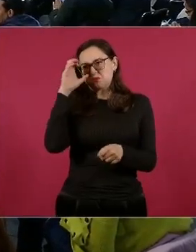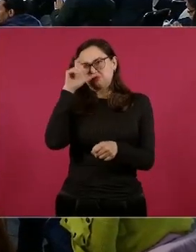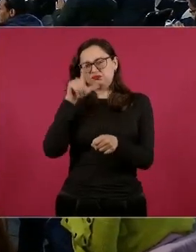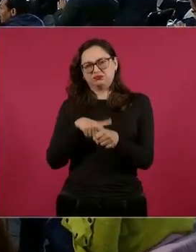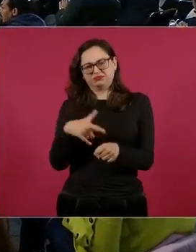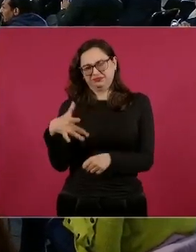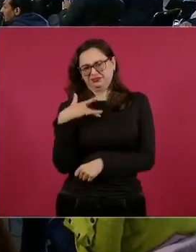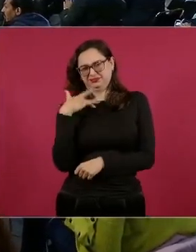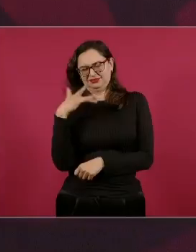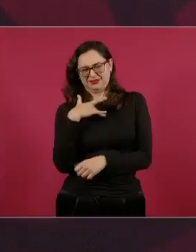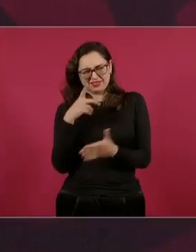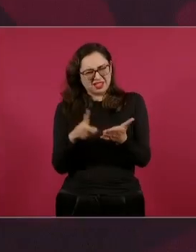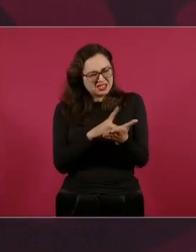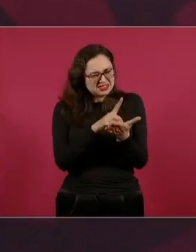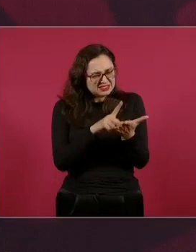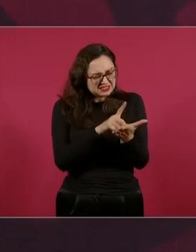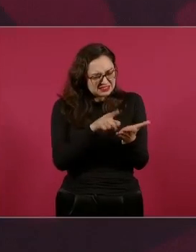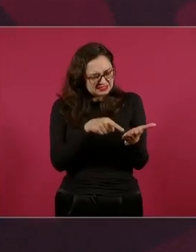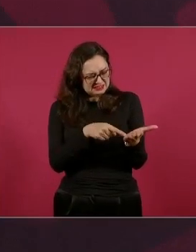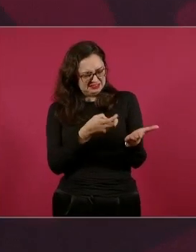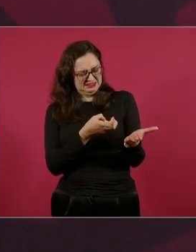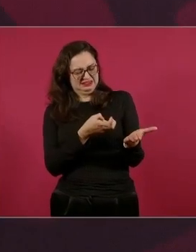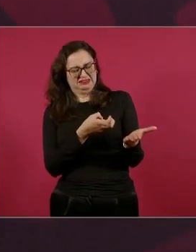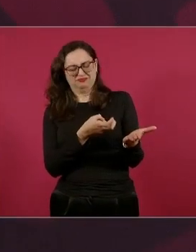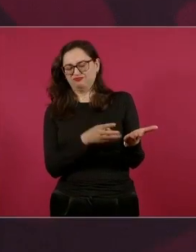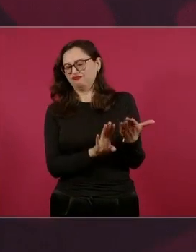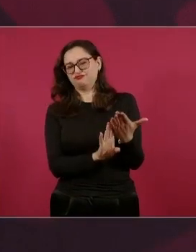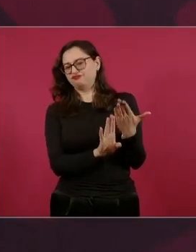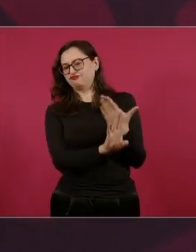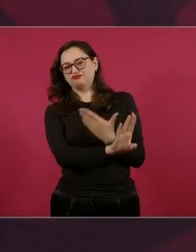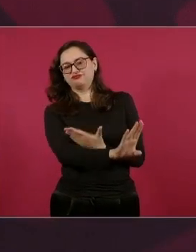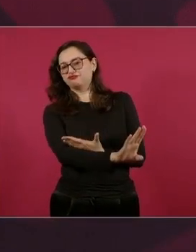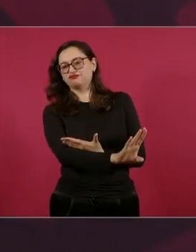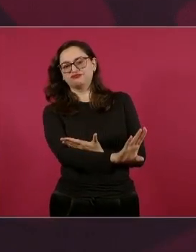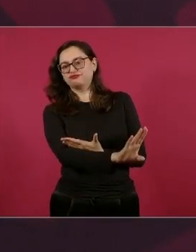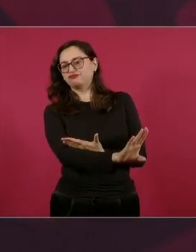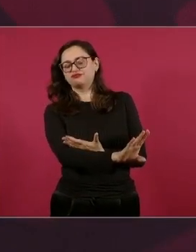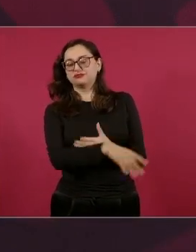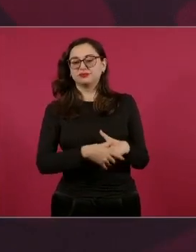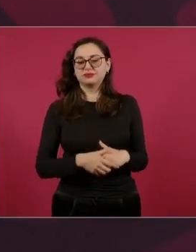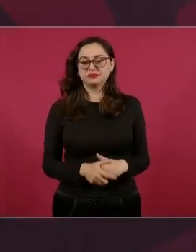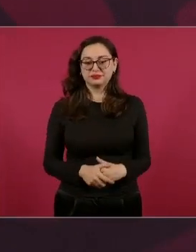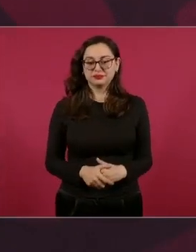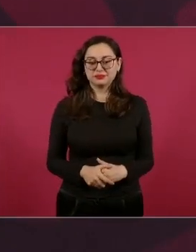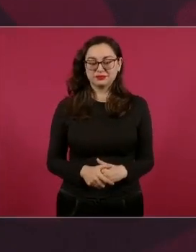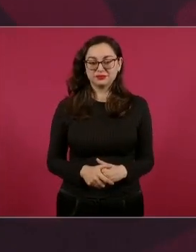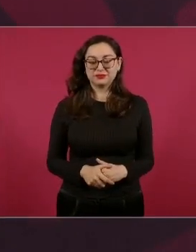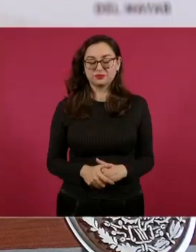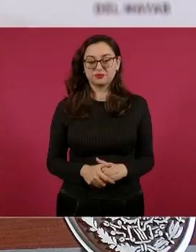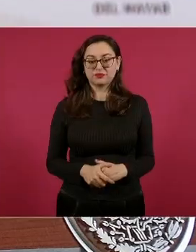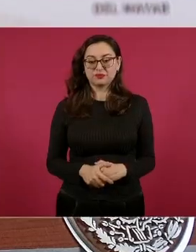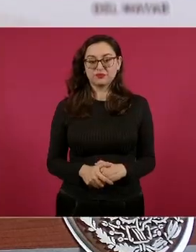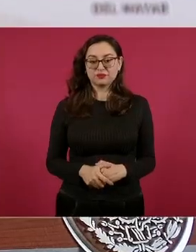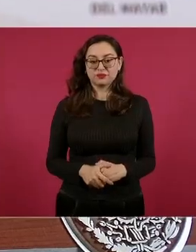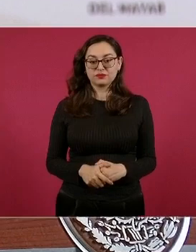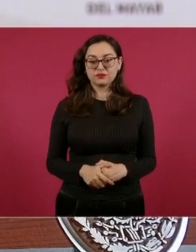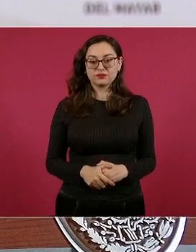optar por las drogas. Y también